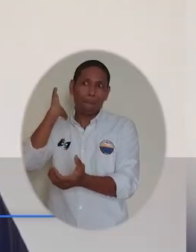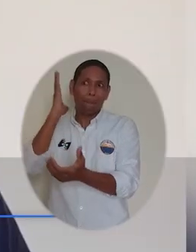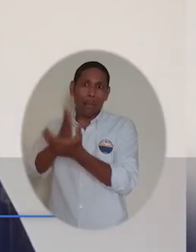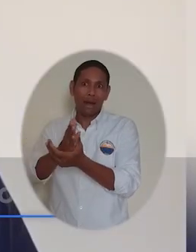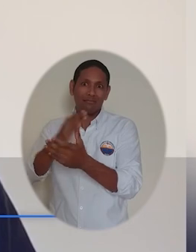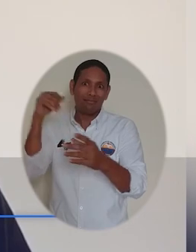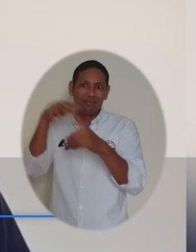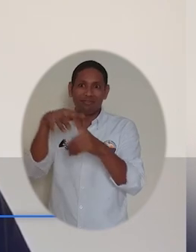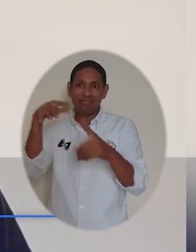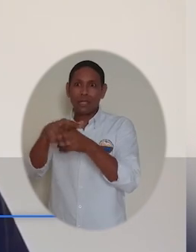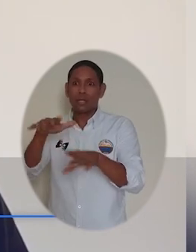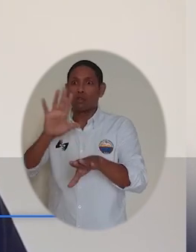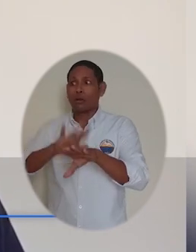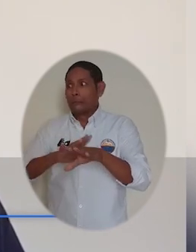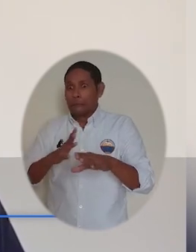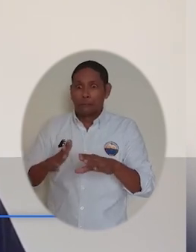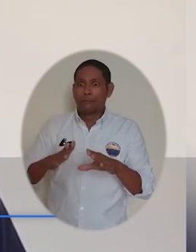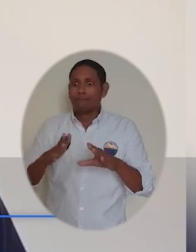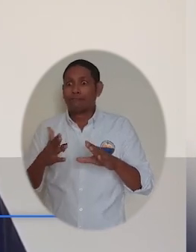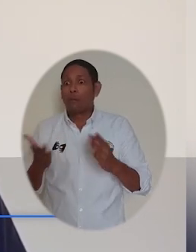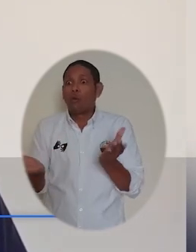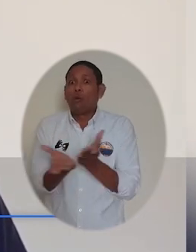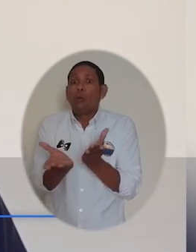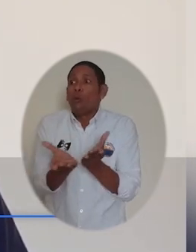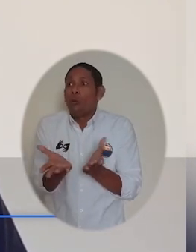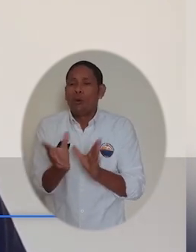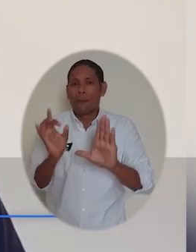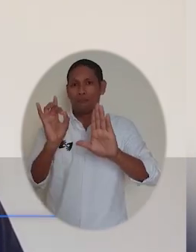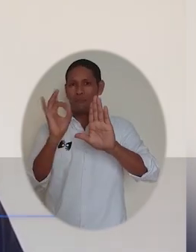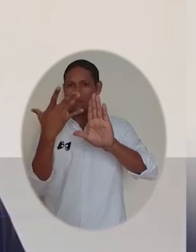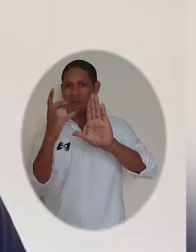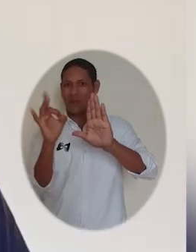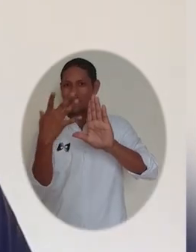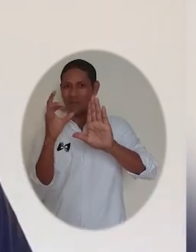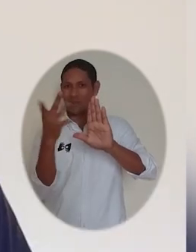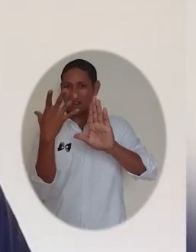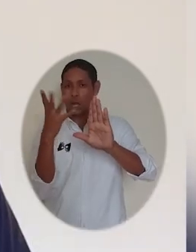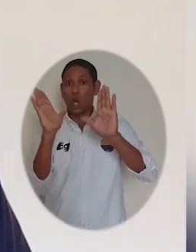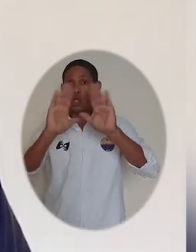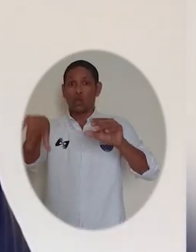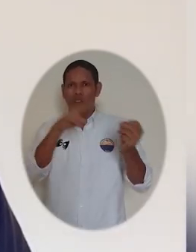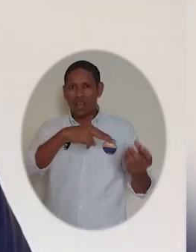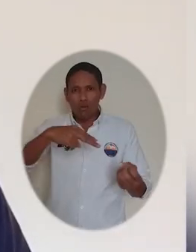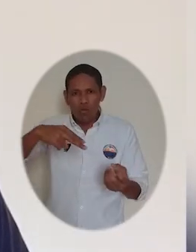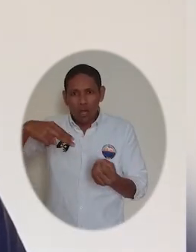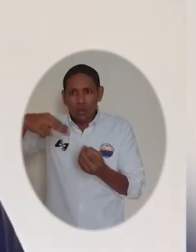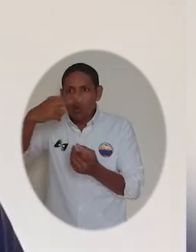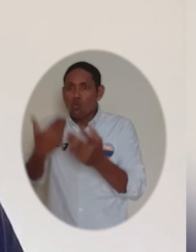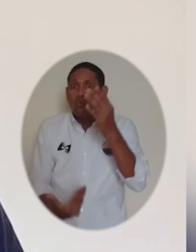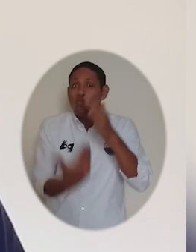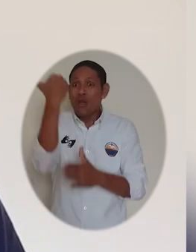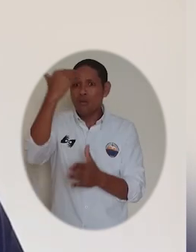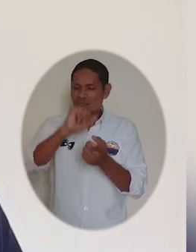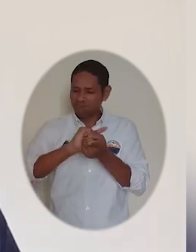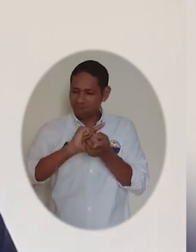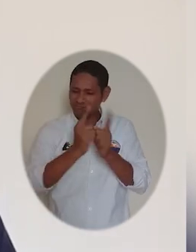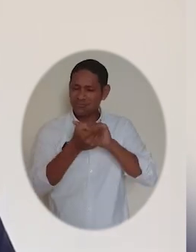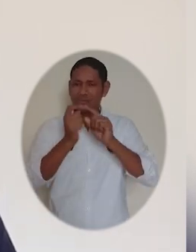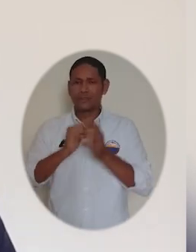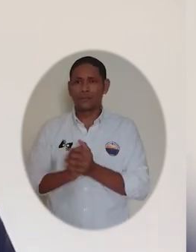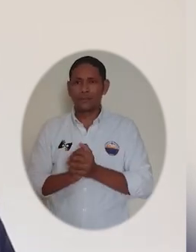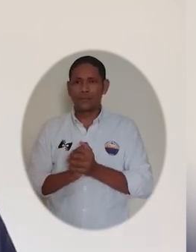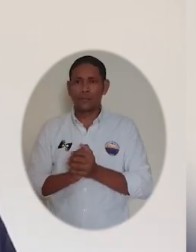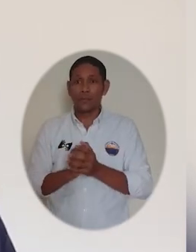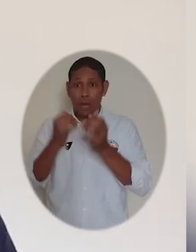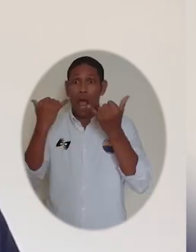dándose por esta epidemia que obliga a la virtualidad y a unos esquemas de formación y de